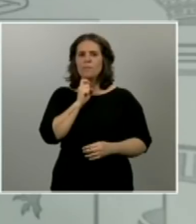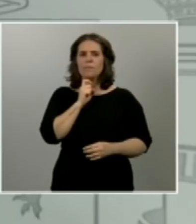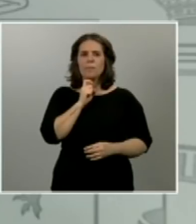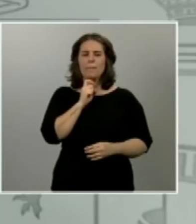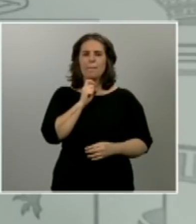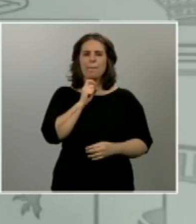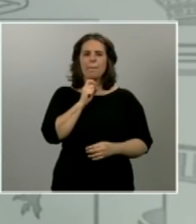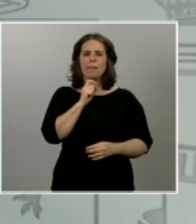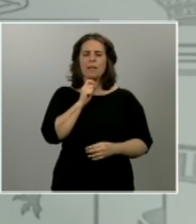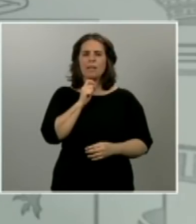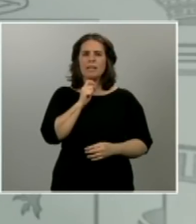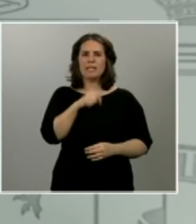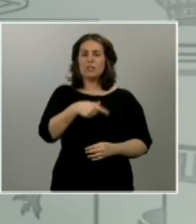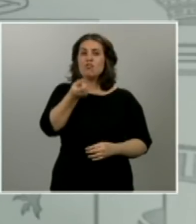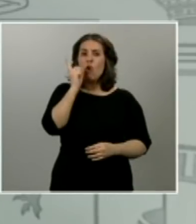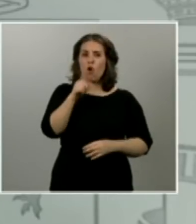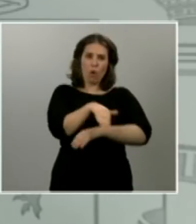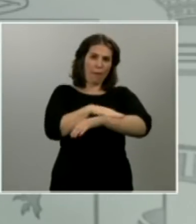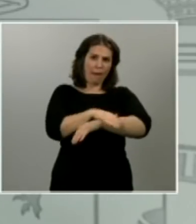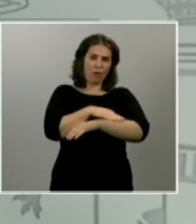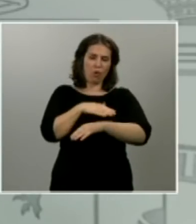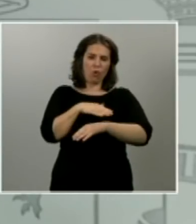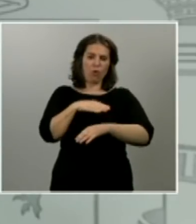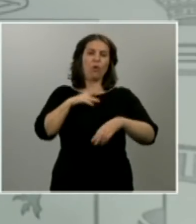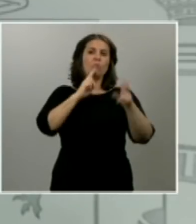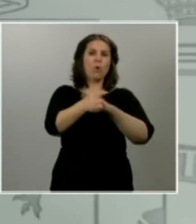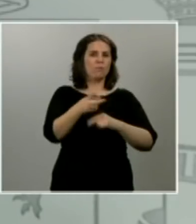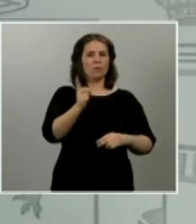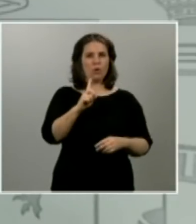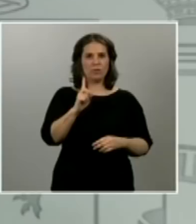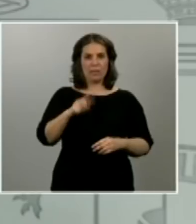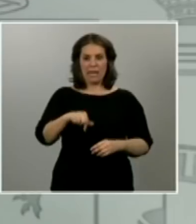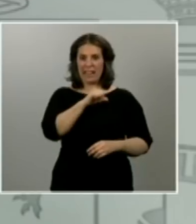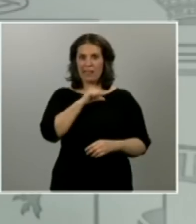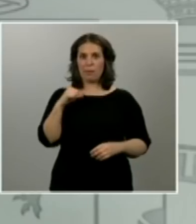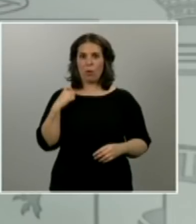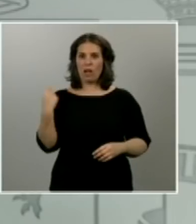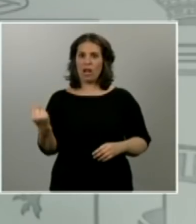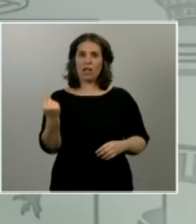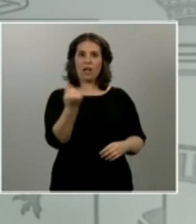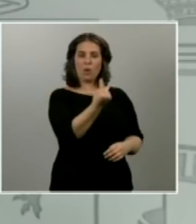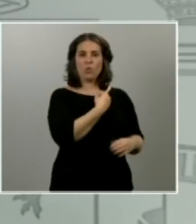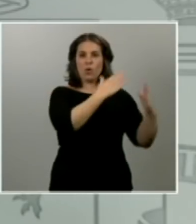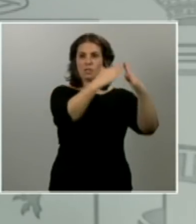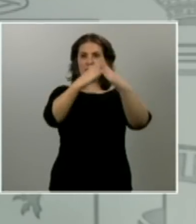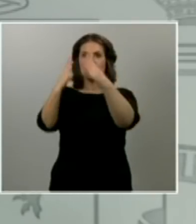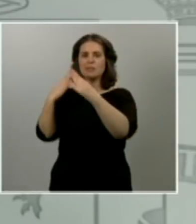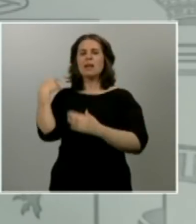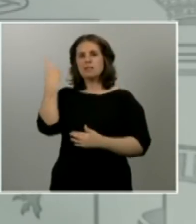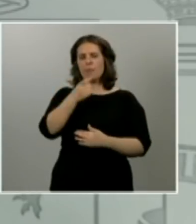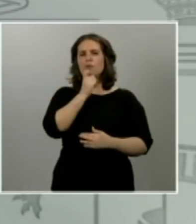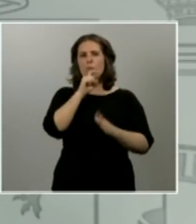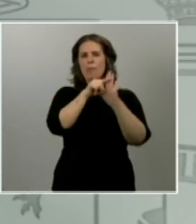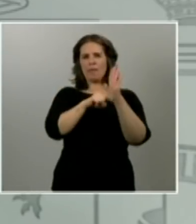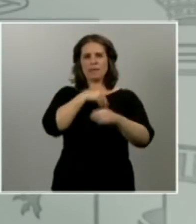gobierno sino que nosotros mismos las podemos aplicar en primera persona cuando estamos en nuestros en nuestros hogares desde luego tengo muy claro